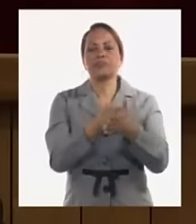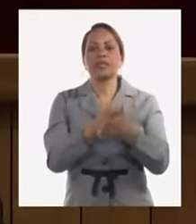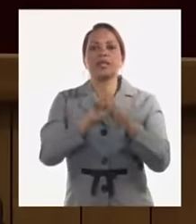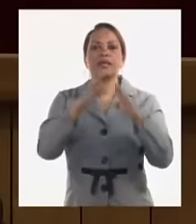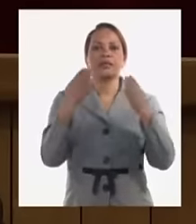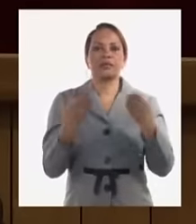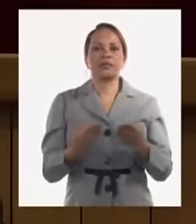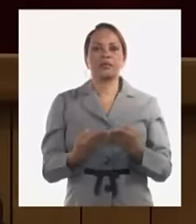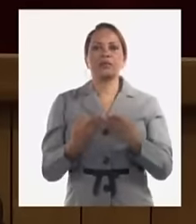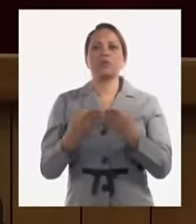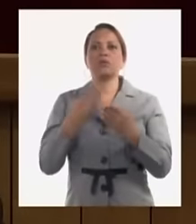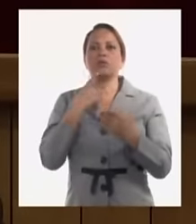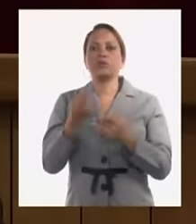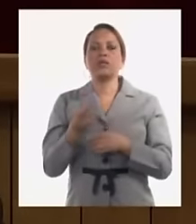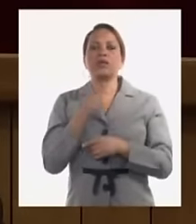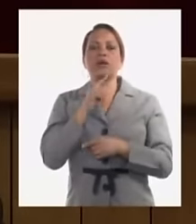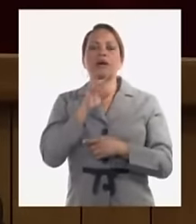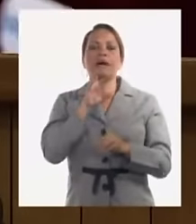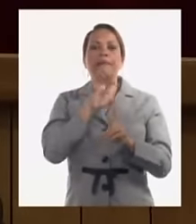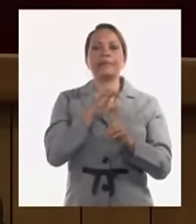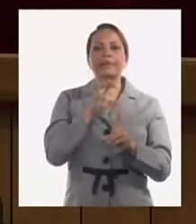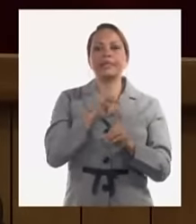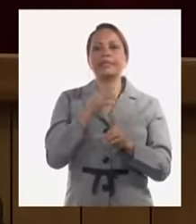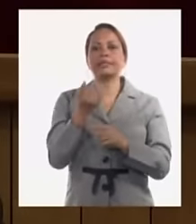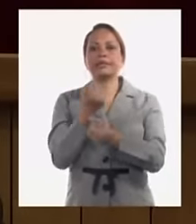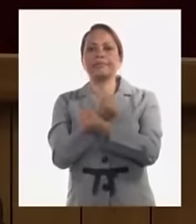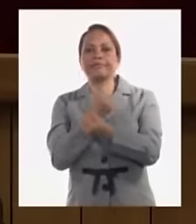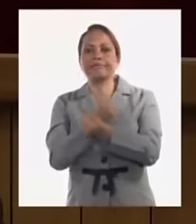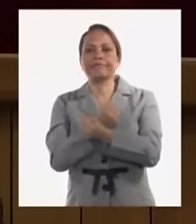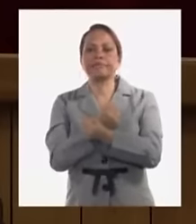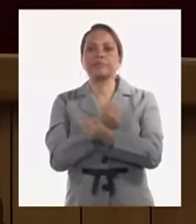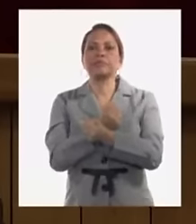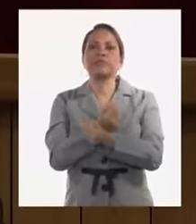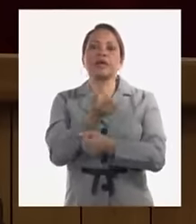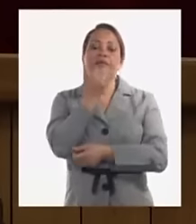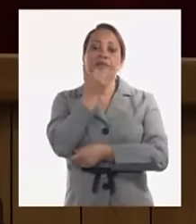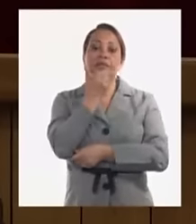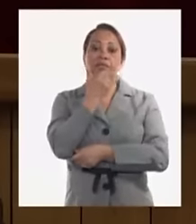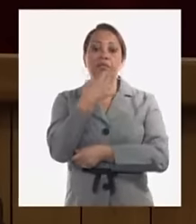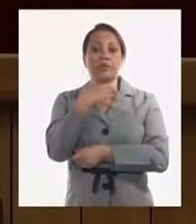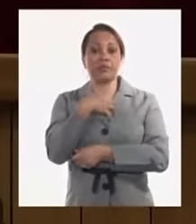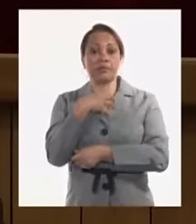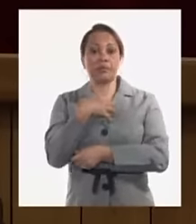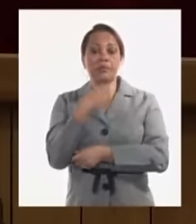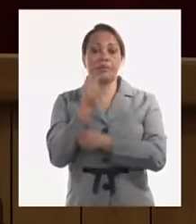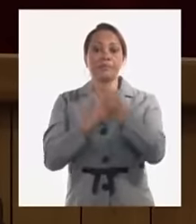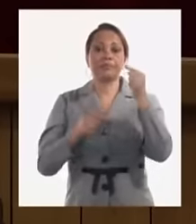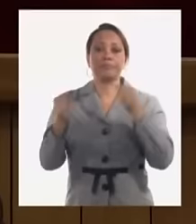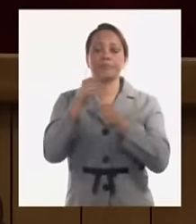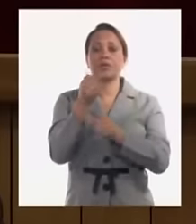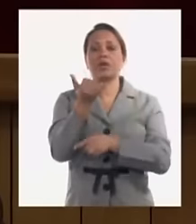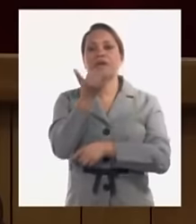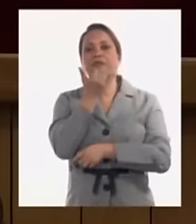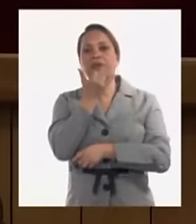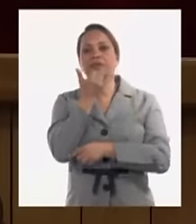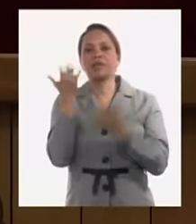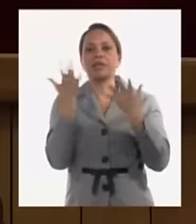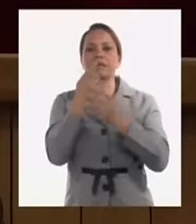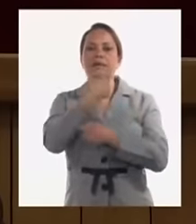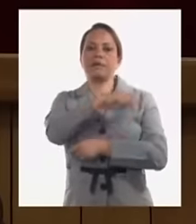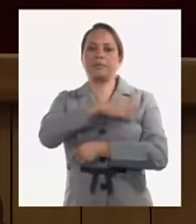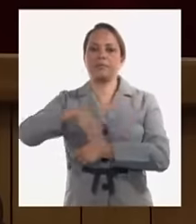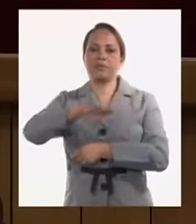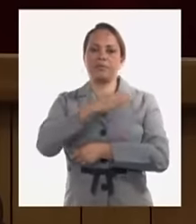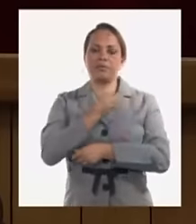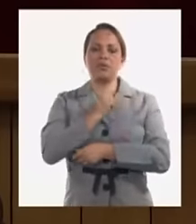de los retos amenazas riesgos consecuencias que enfrentamos y sobre todo los problemas que afectan a la población yo